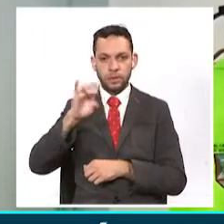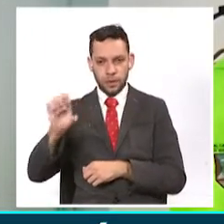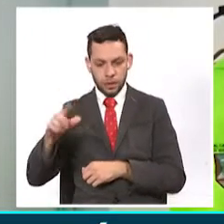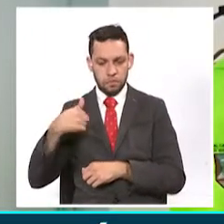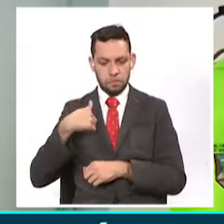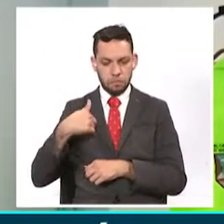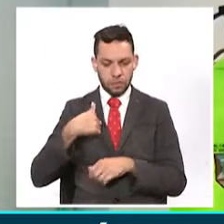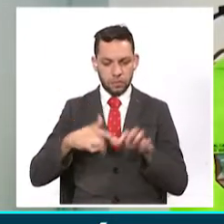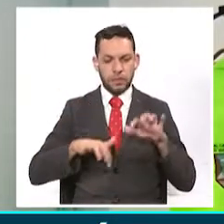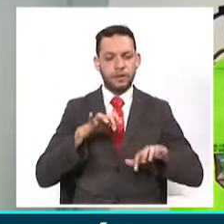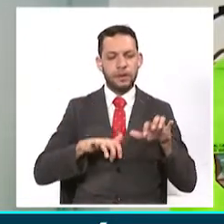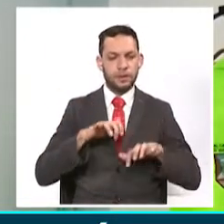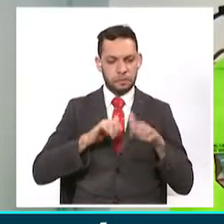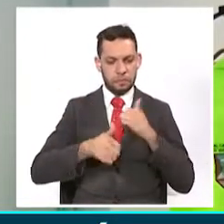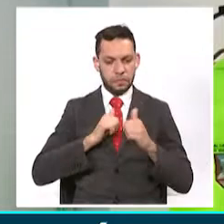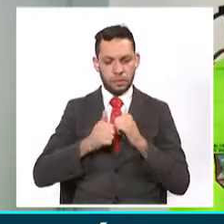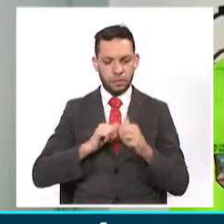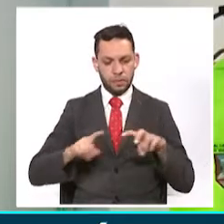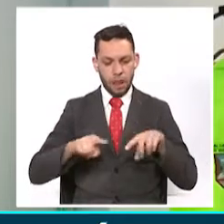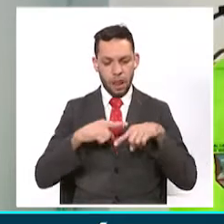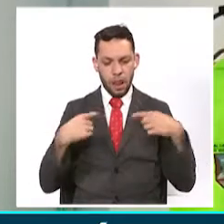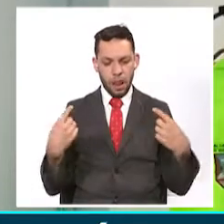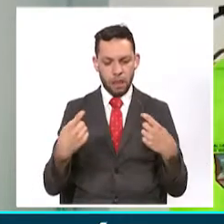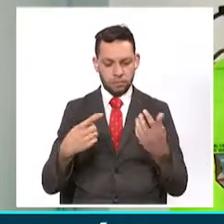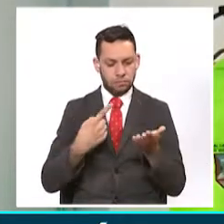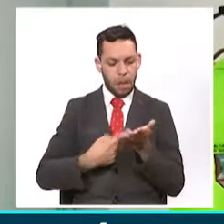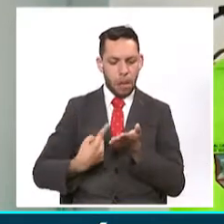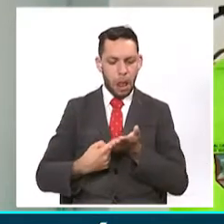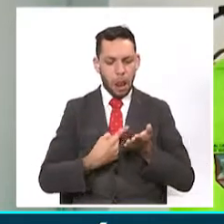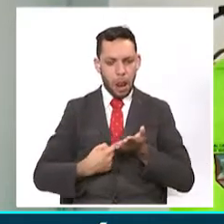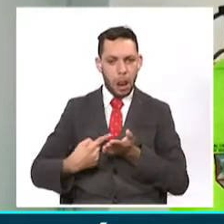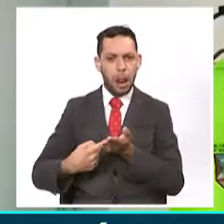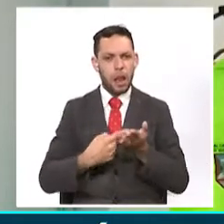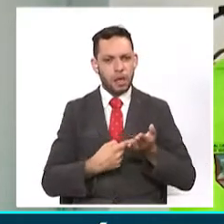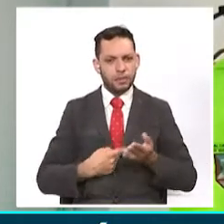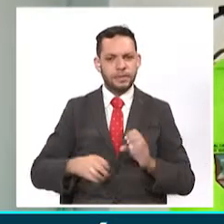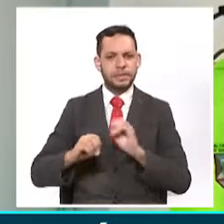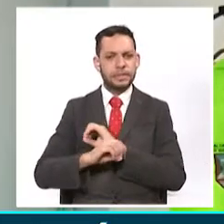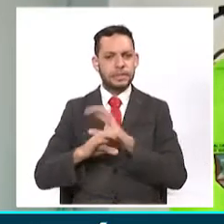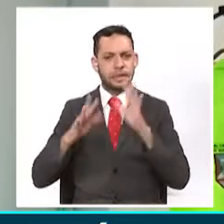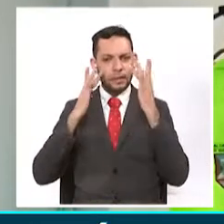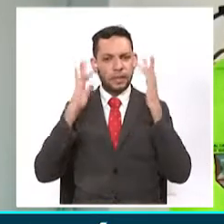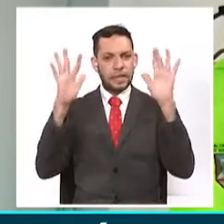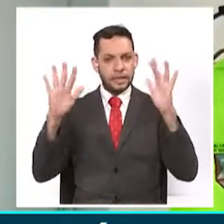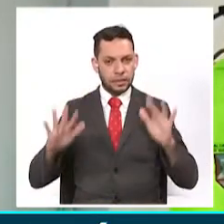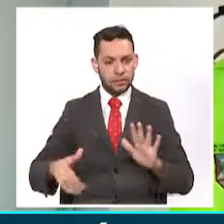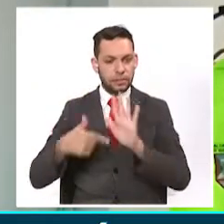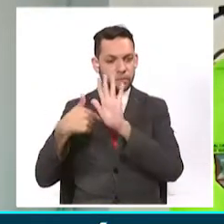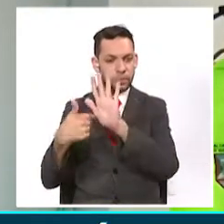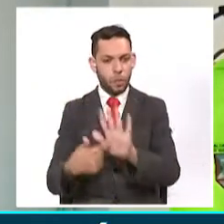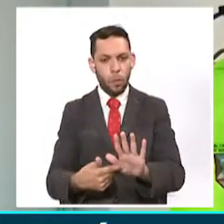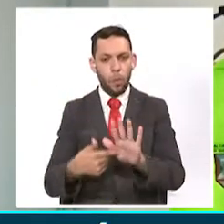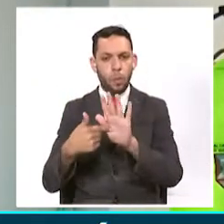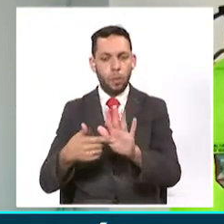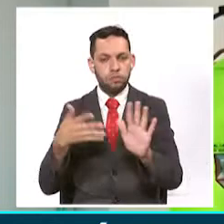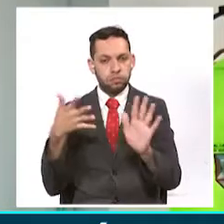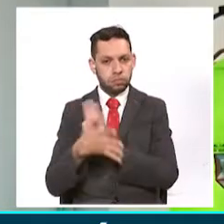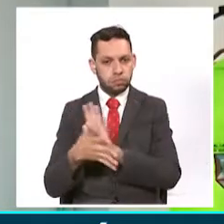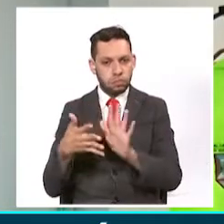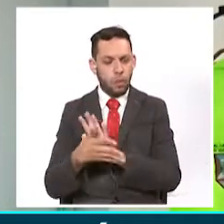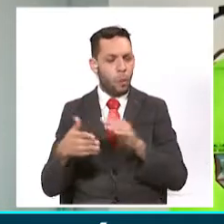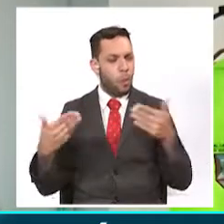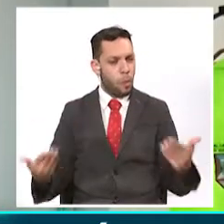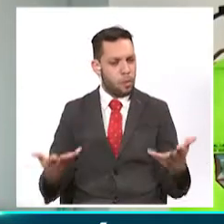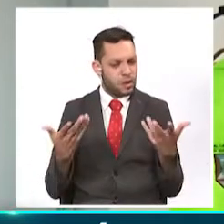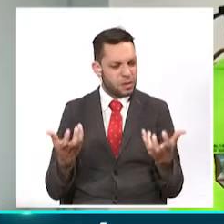secretario del Deporte. Nosotros hacemos este comité por tener una transparencia con nuestros deportistas apoyados. Lo hicimos ¿por qué?